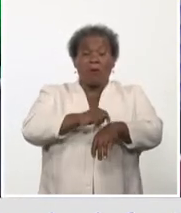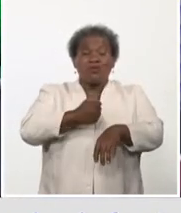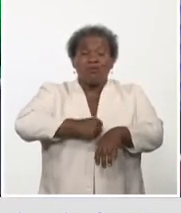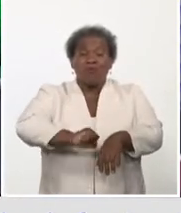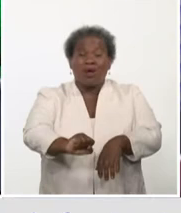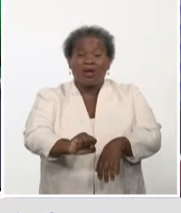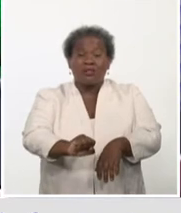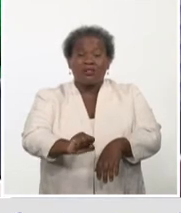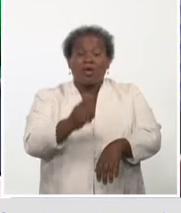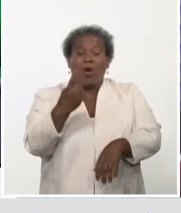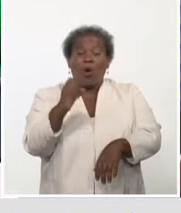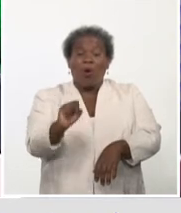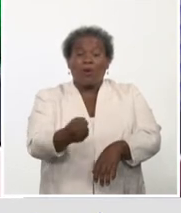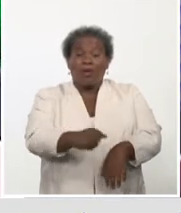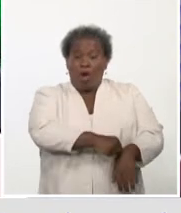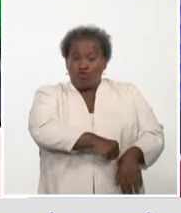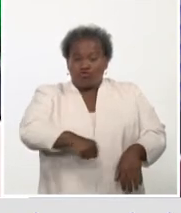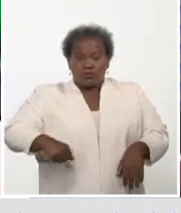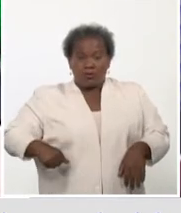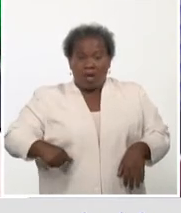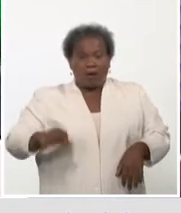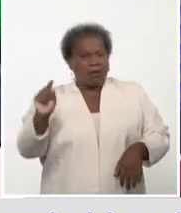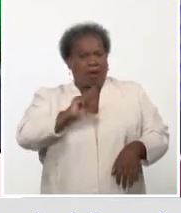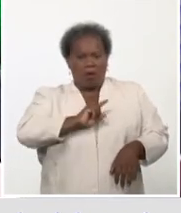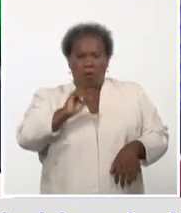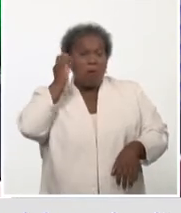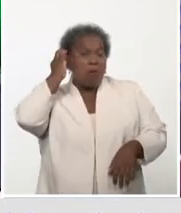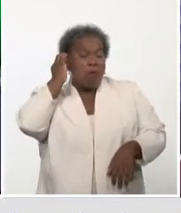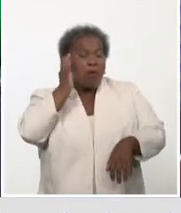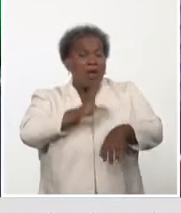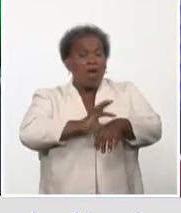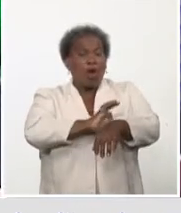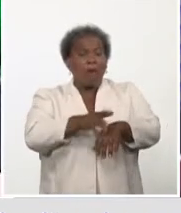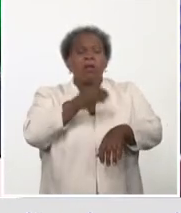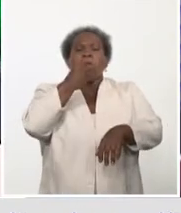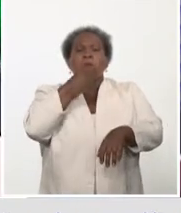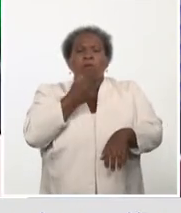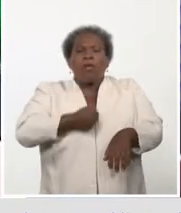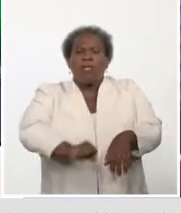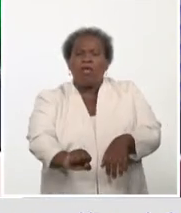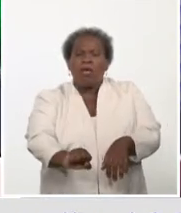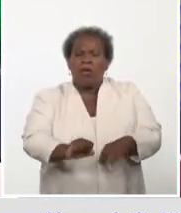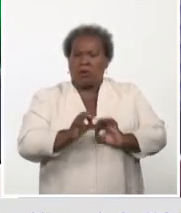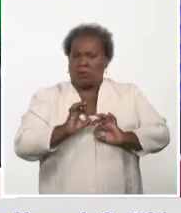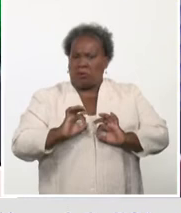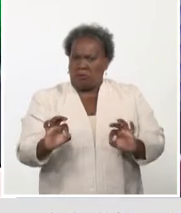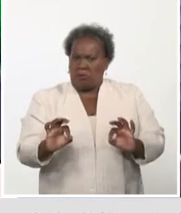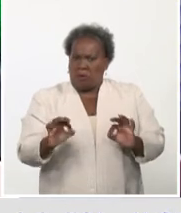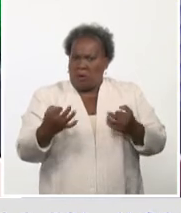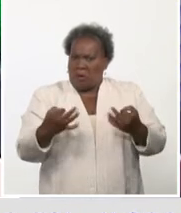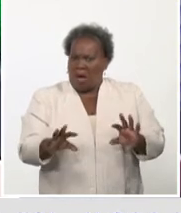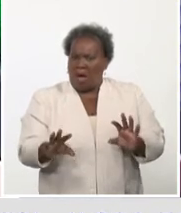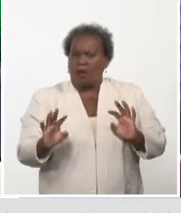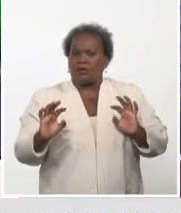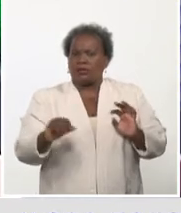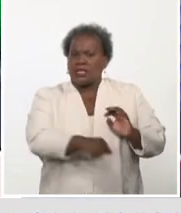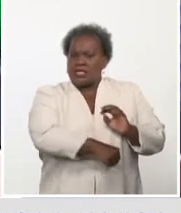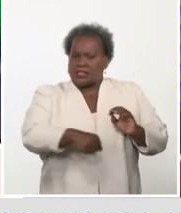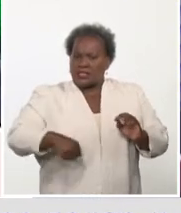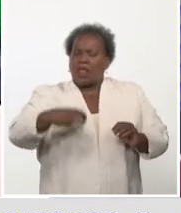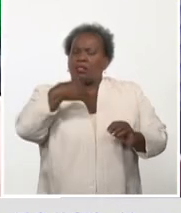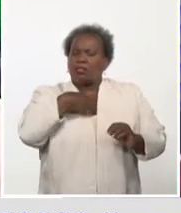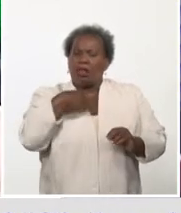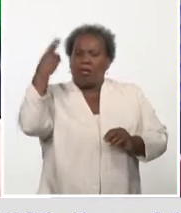cesárea, no, para nada. ¿Puede parir? Puede parir, la cesárea sigue teniendo sus indicaciones